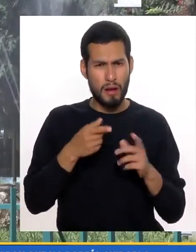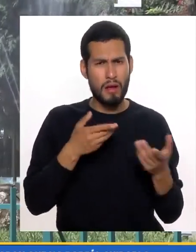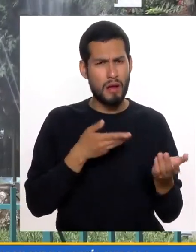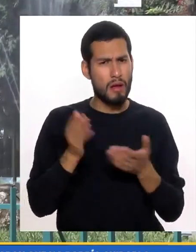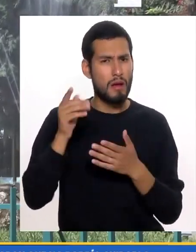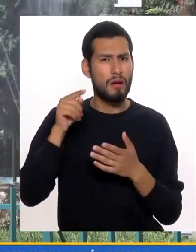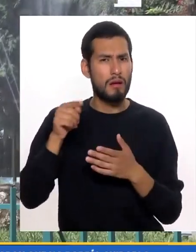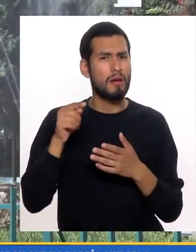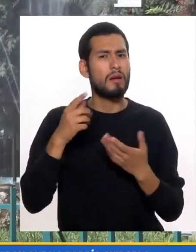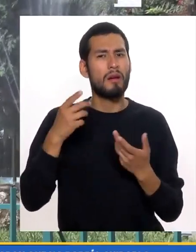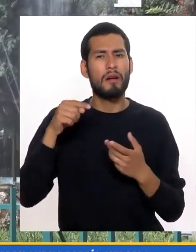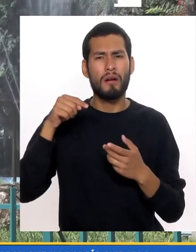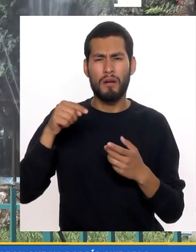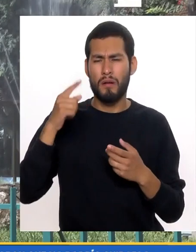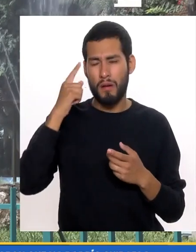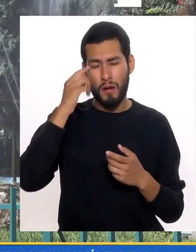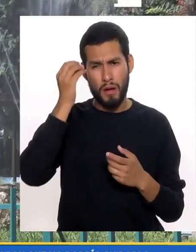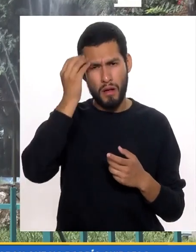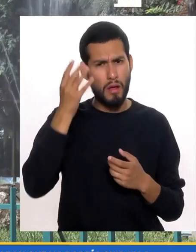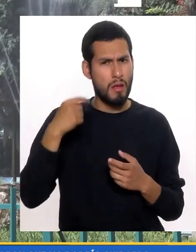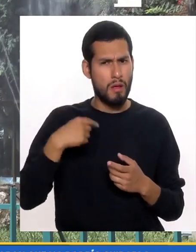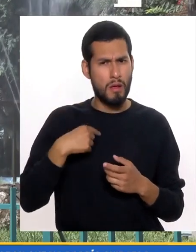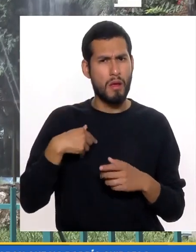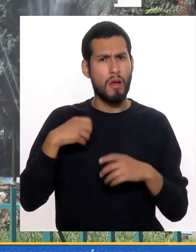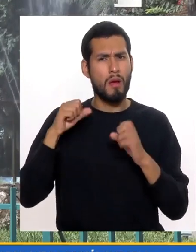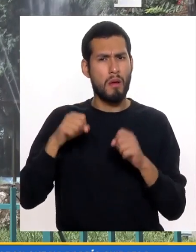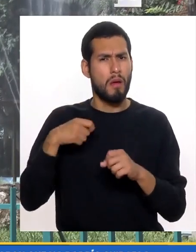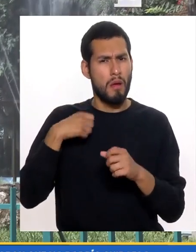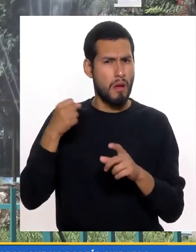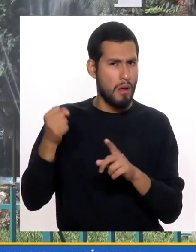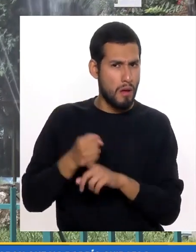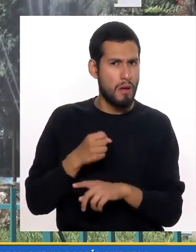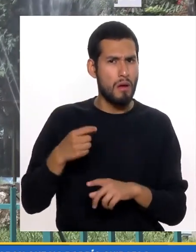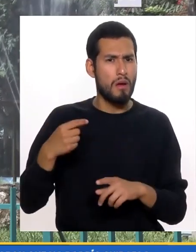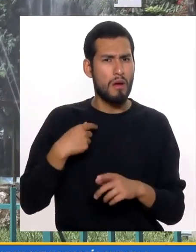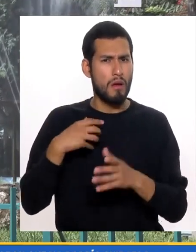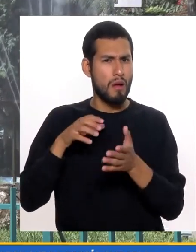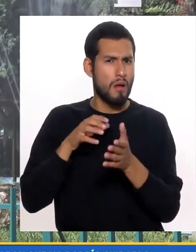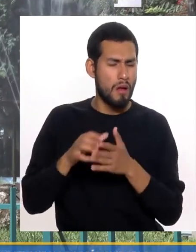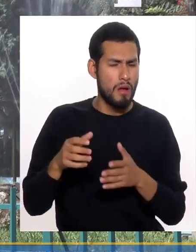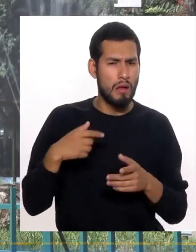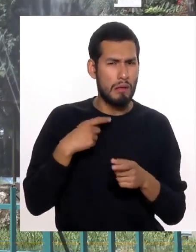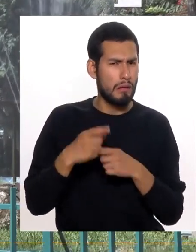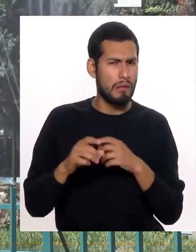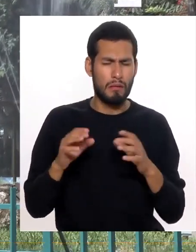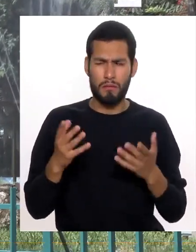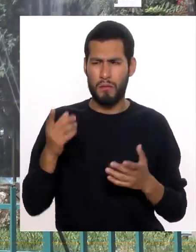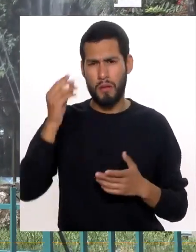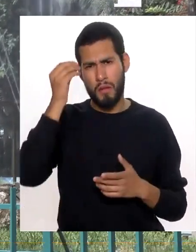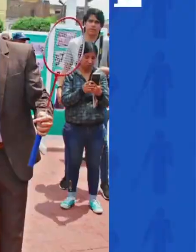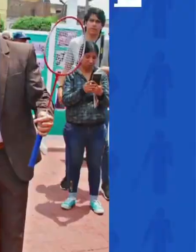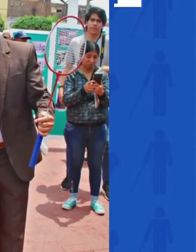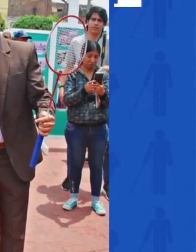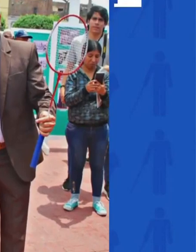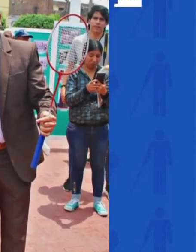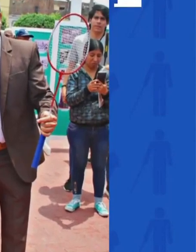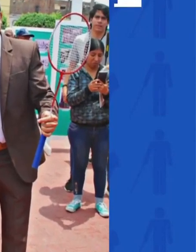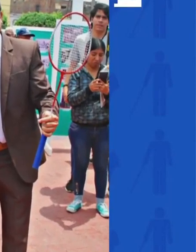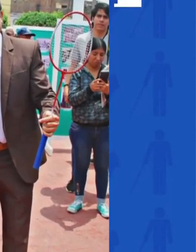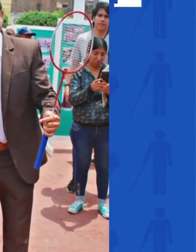Se la llevaron Con el prejuicio Absurdo De que yo La podía golpear O le podía Hacer daño